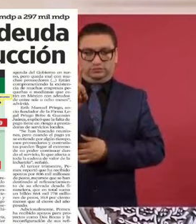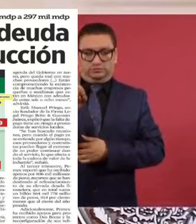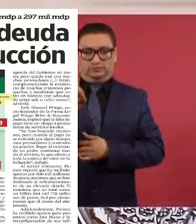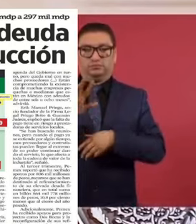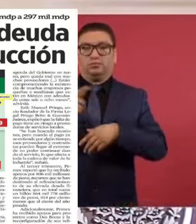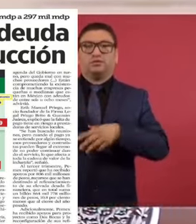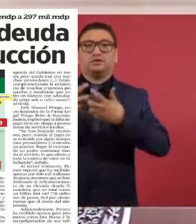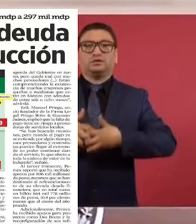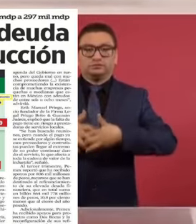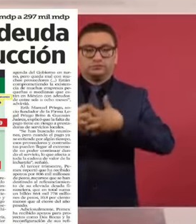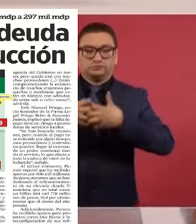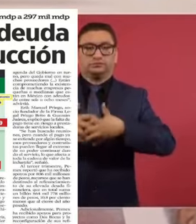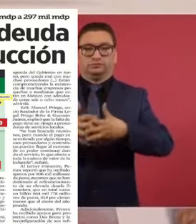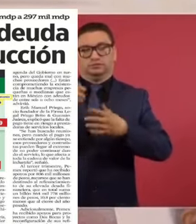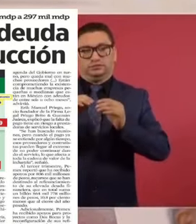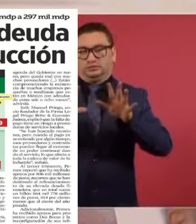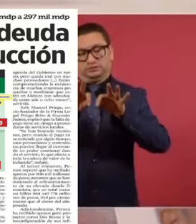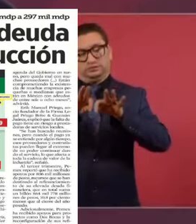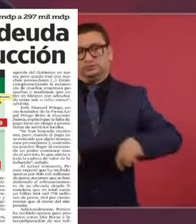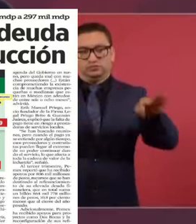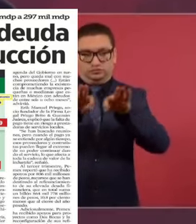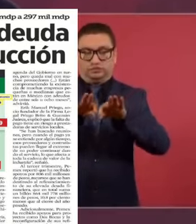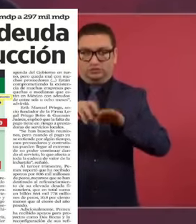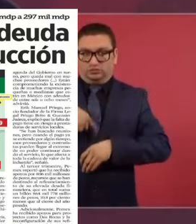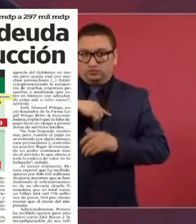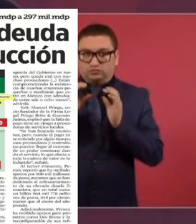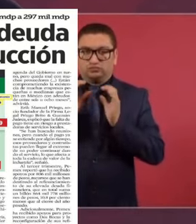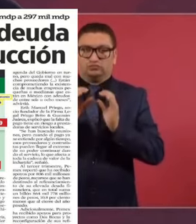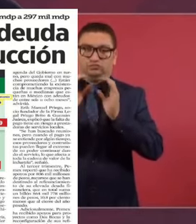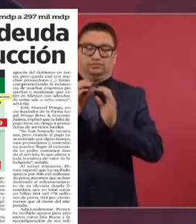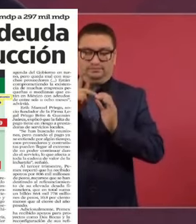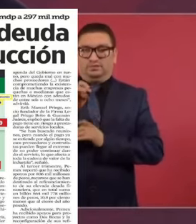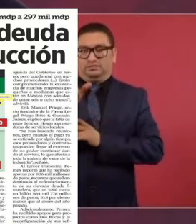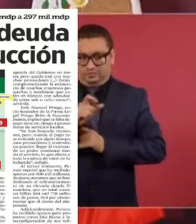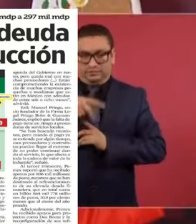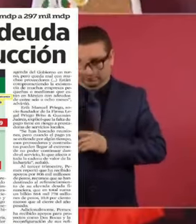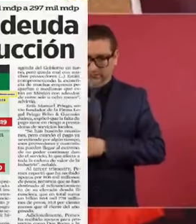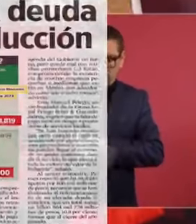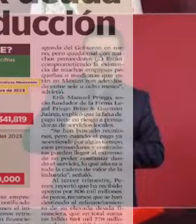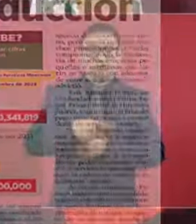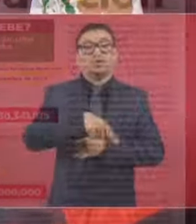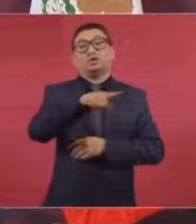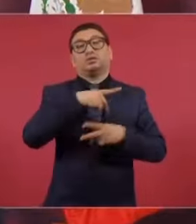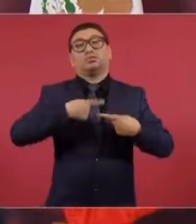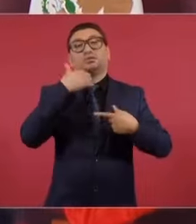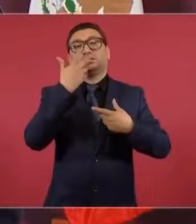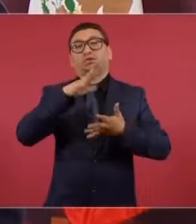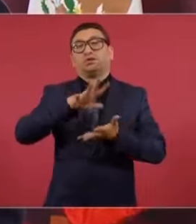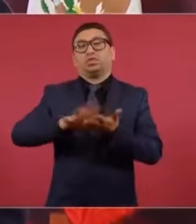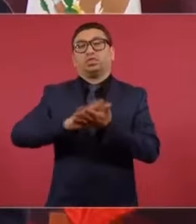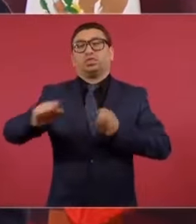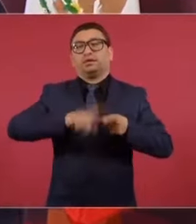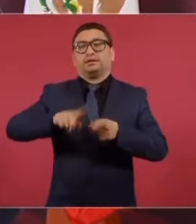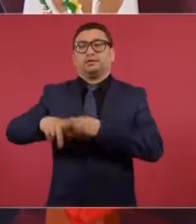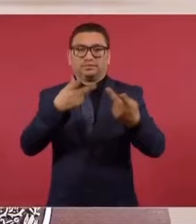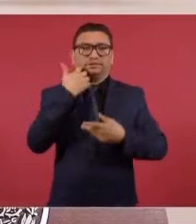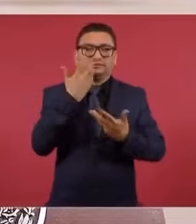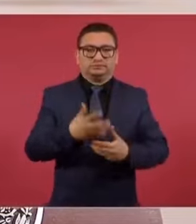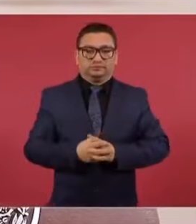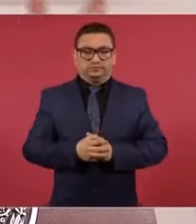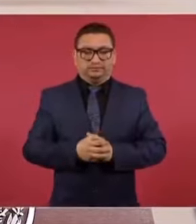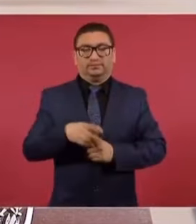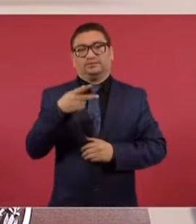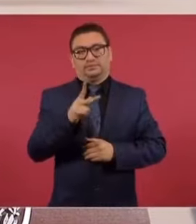Porque es una empresa estratégica, es una empresa que tenemos que cuidar los mexicanos. Y lo que querían era destruirla, igual que la Comisión Federal de Electricidad.